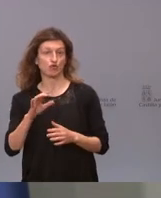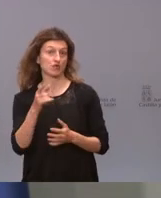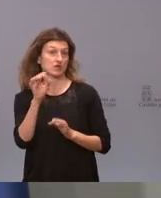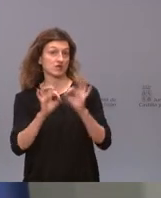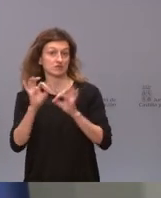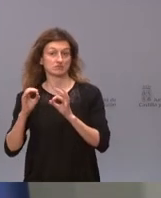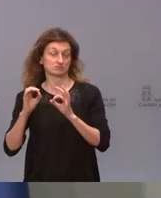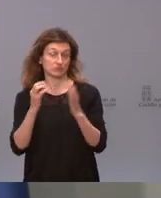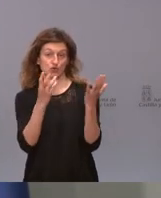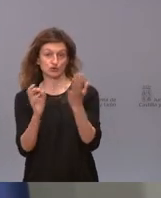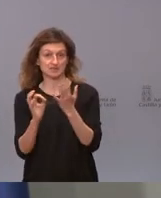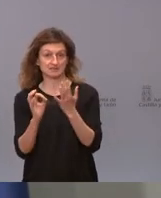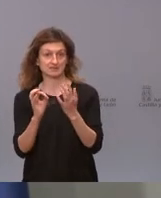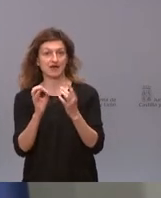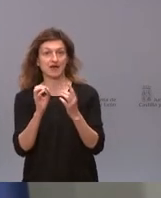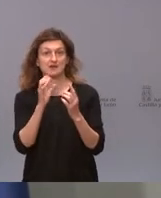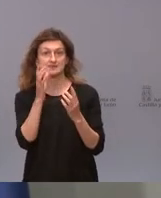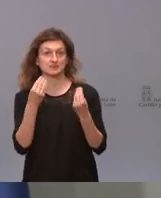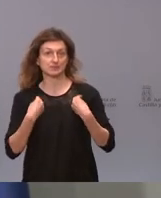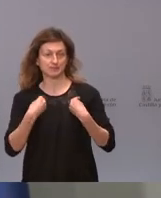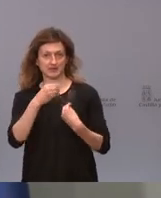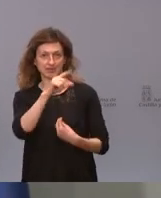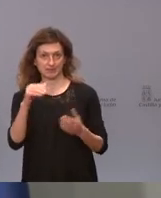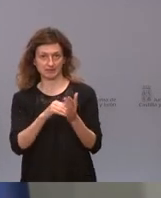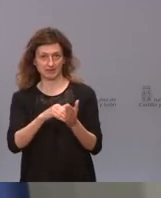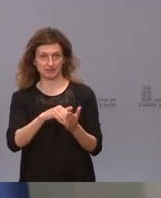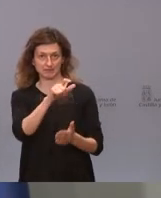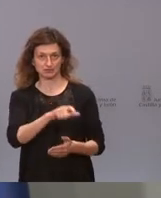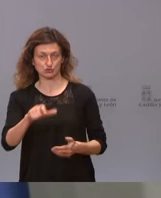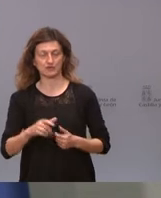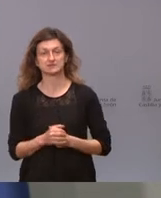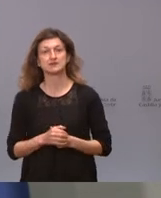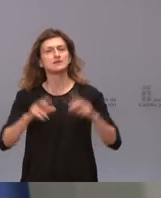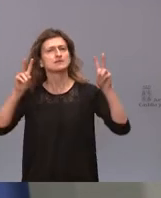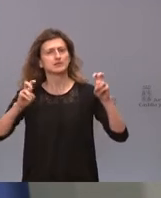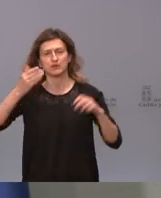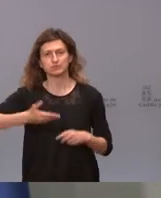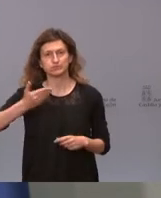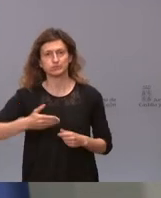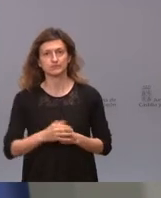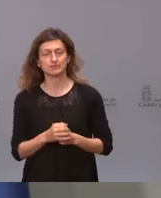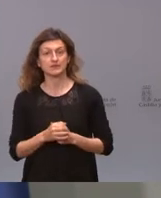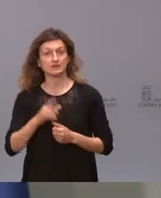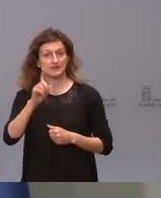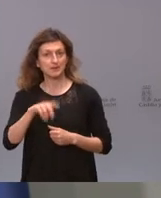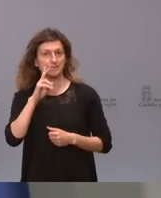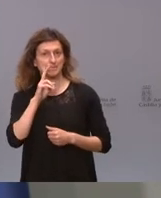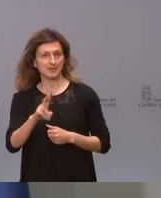de 80 casos por 100.000 habitantes. Y asunto muy importante, el descenso